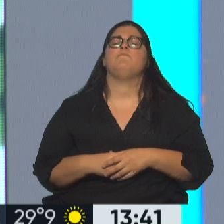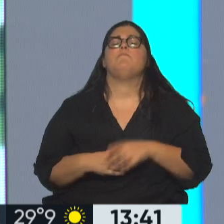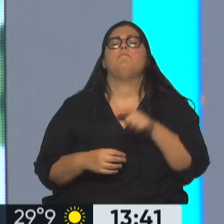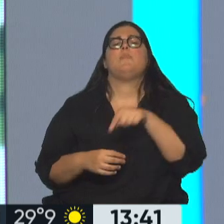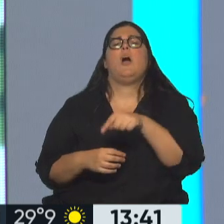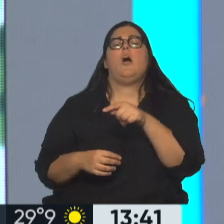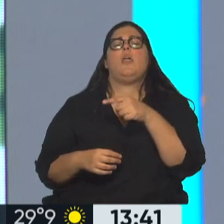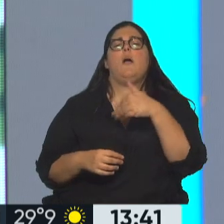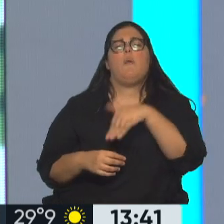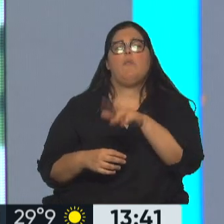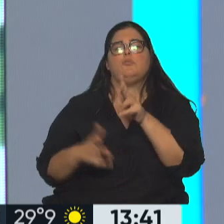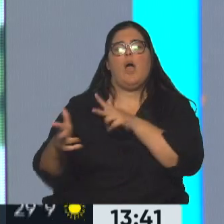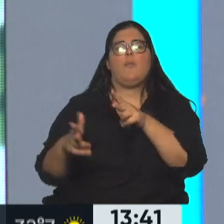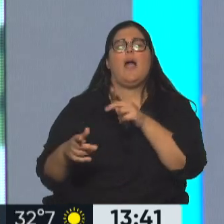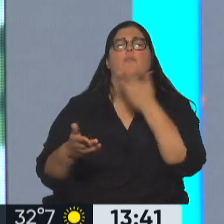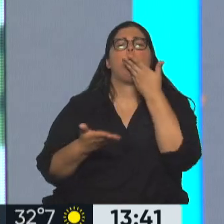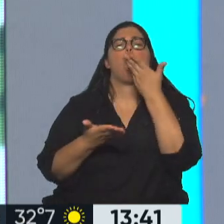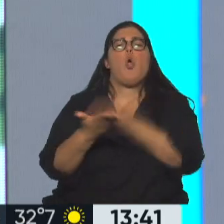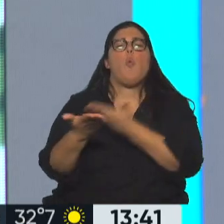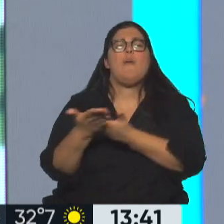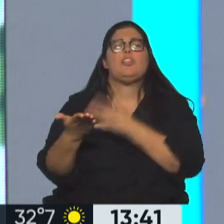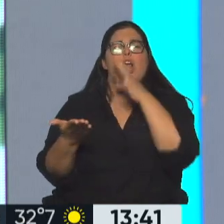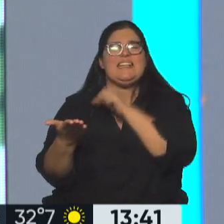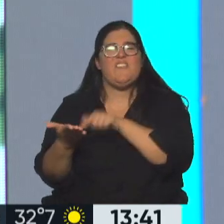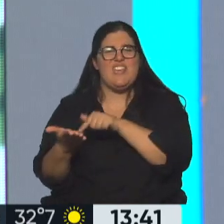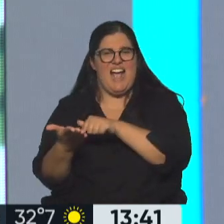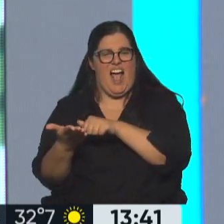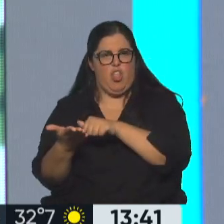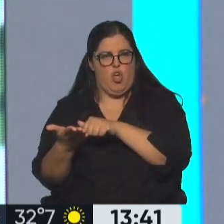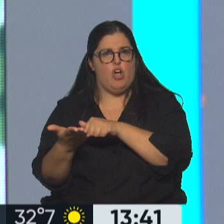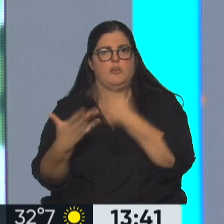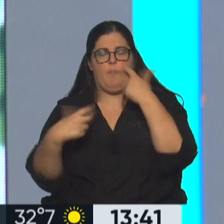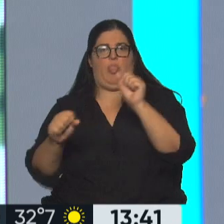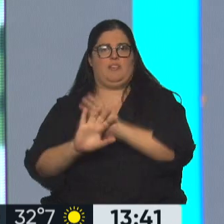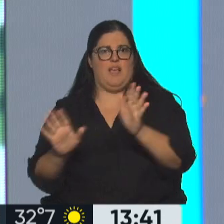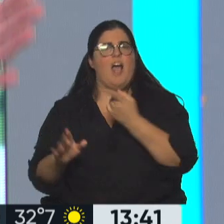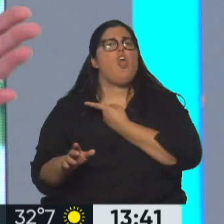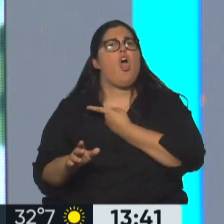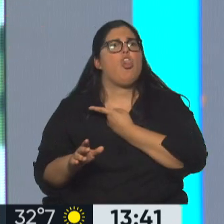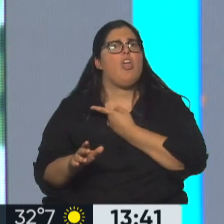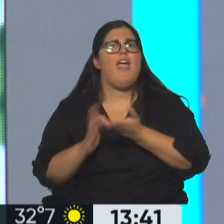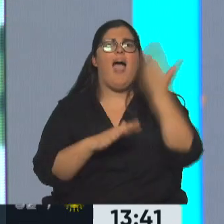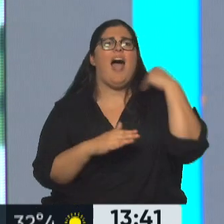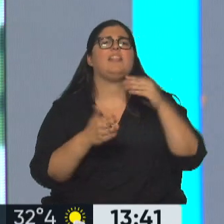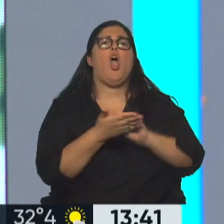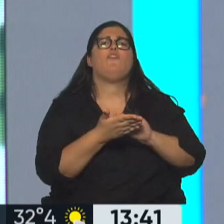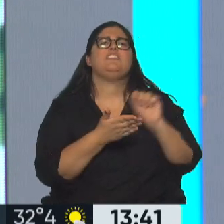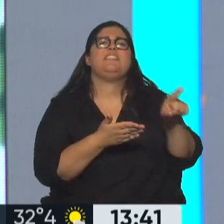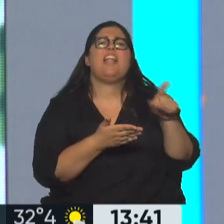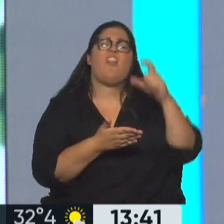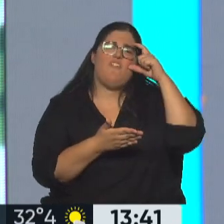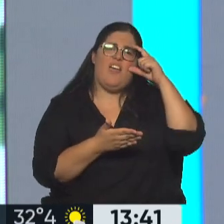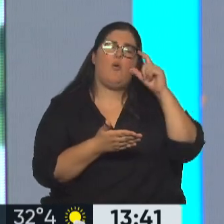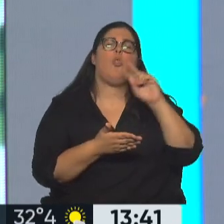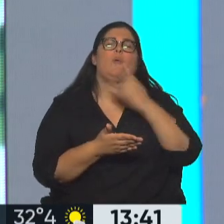El hallazgo de documentos clasificados, donde fueron hallados en una oficina que pertenecía a Biden cuando era vicepresidente.